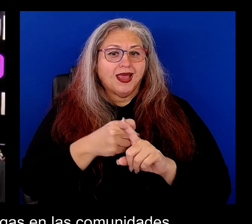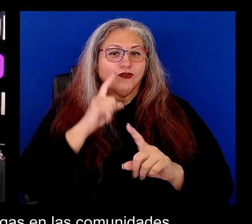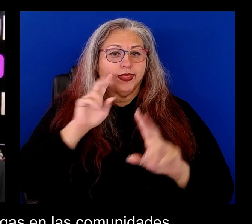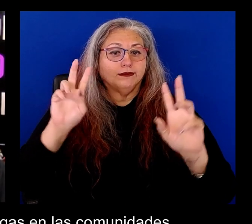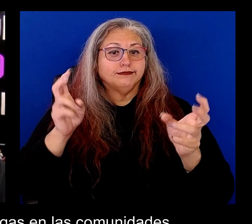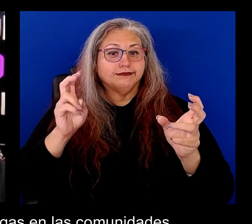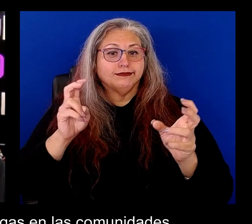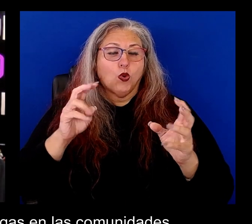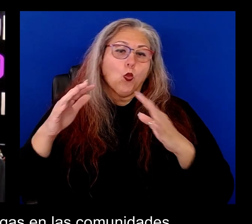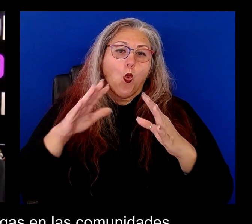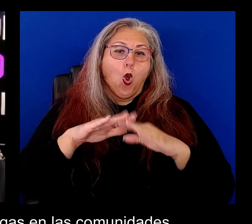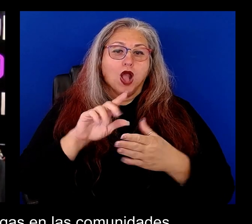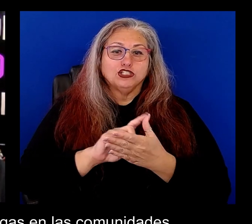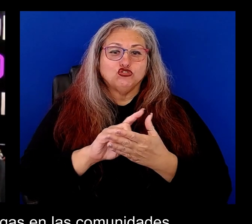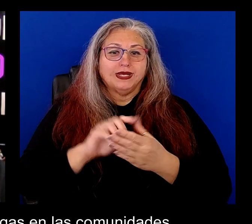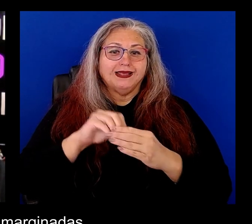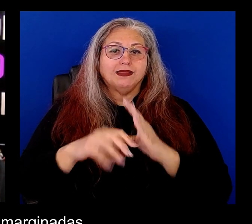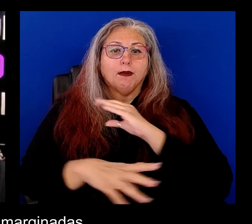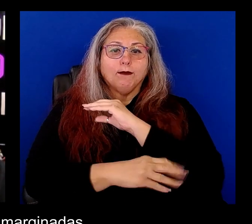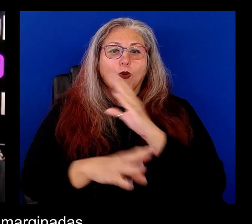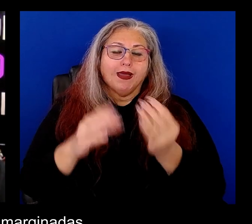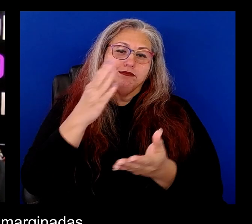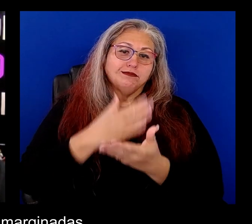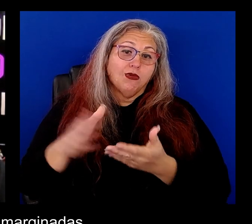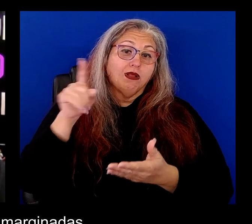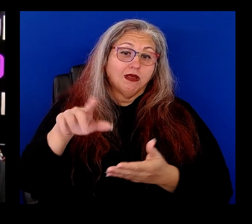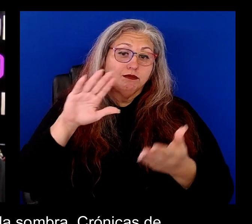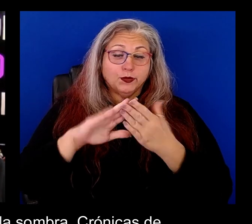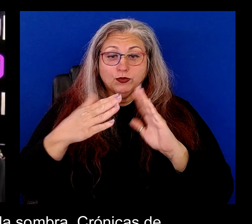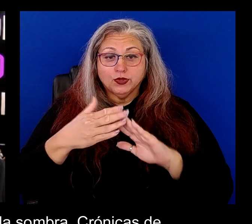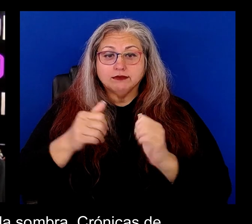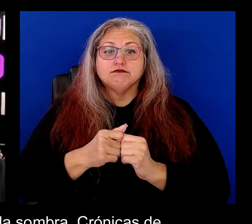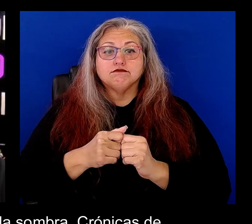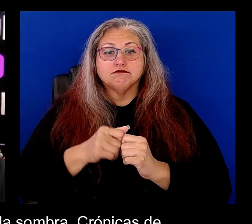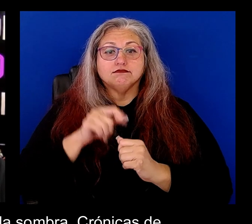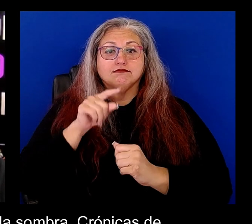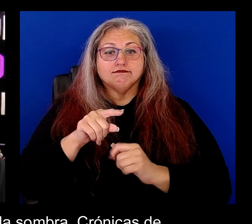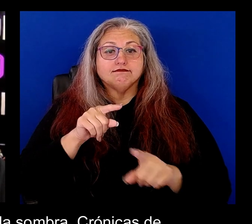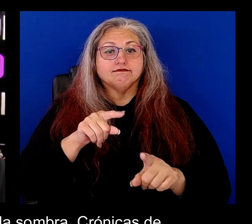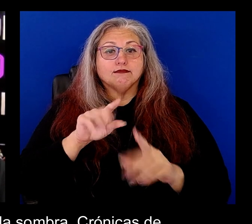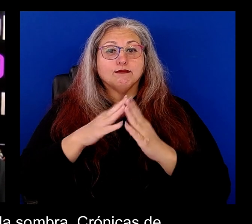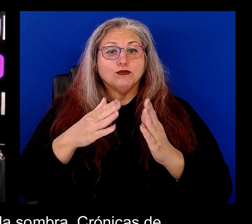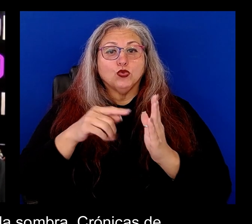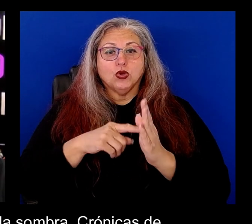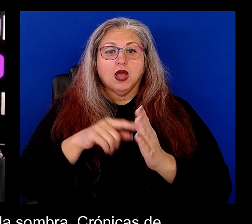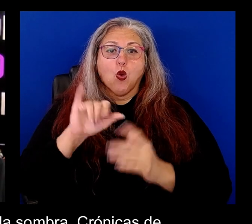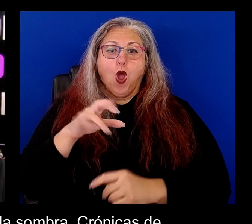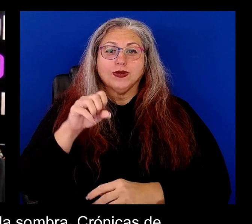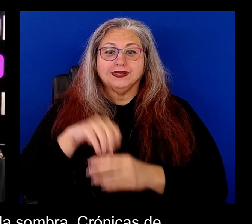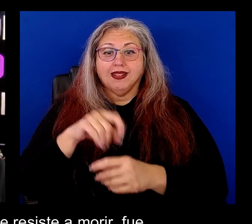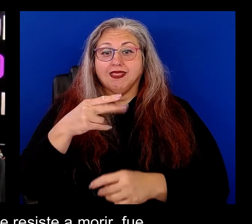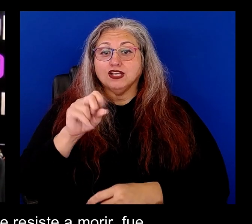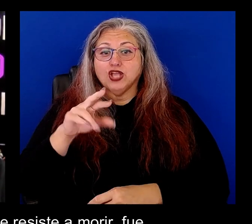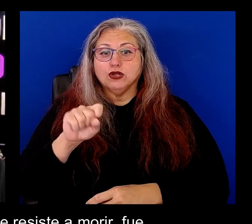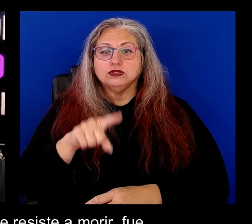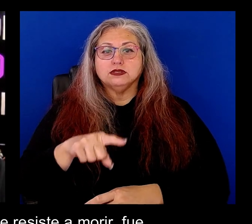llamada guerra contra las drogas en las comunidades pobres y marginadas. Su libro, Juárez en la sombra, crónicas